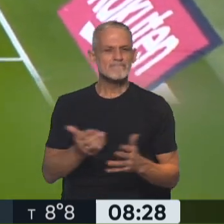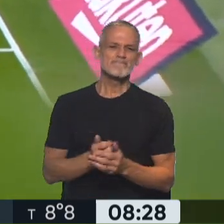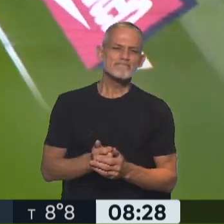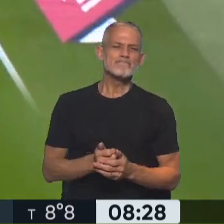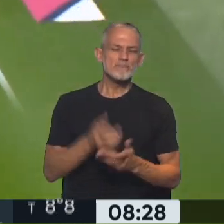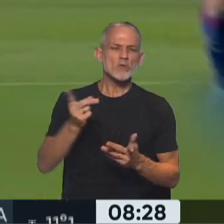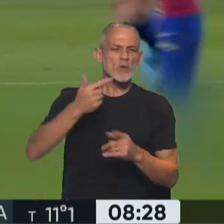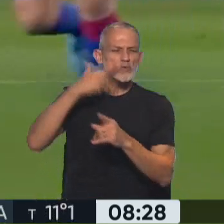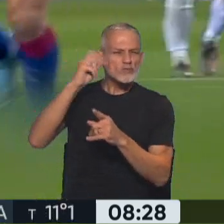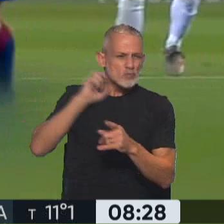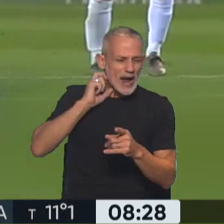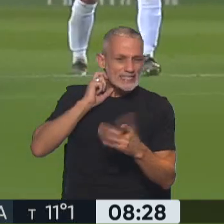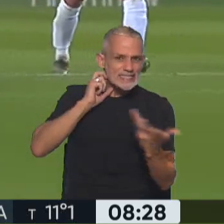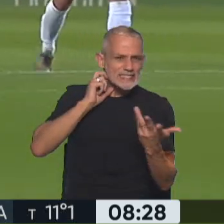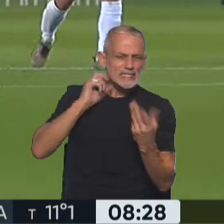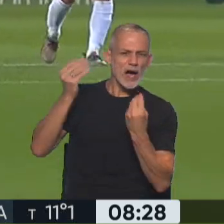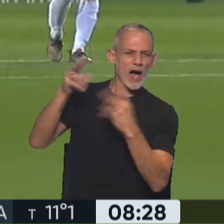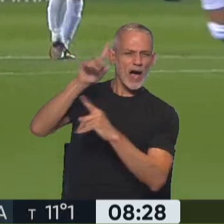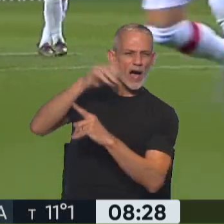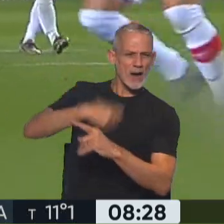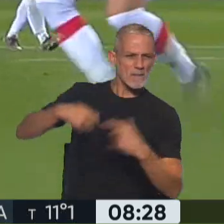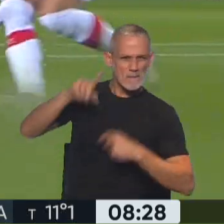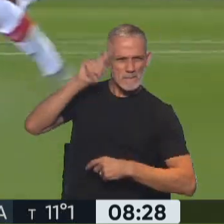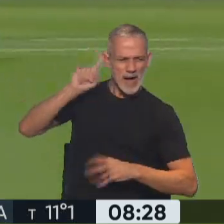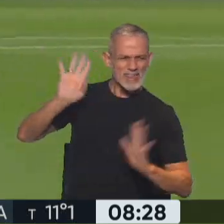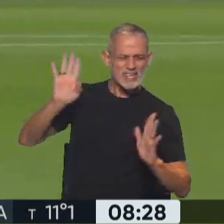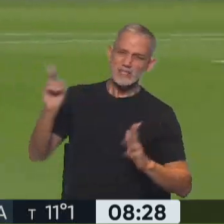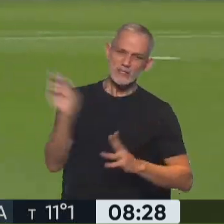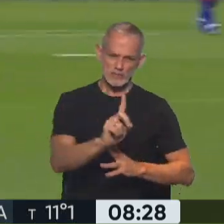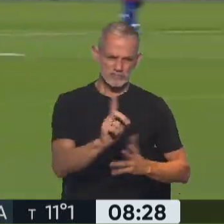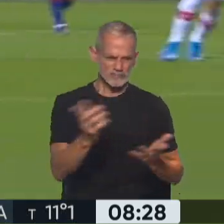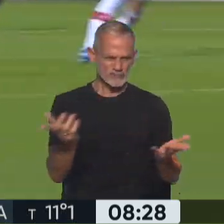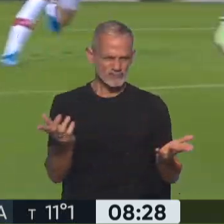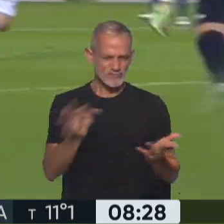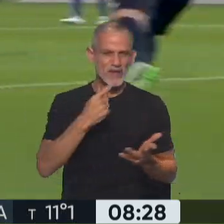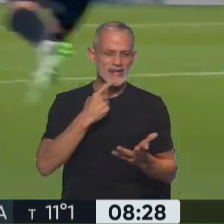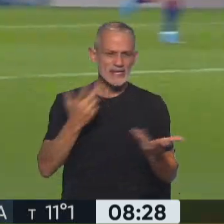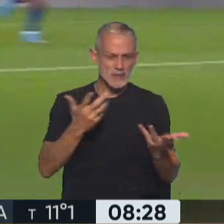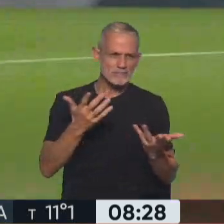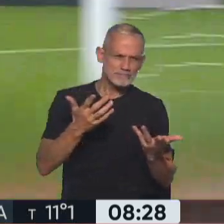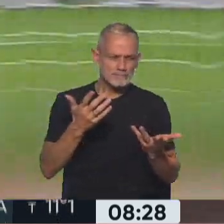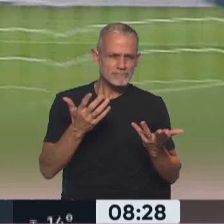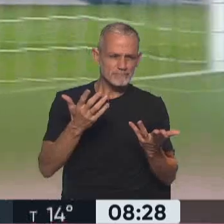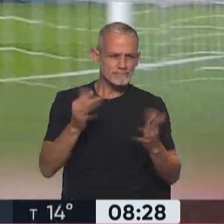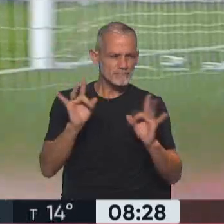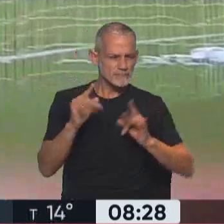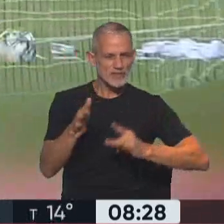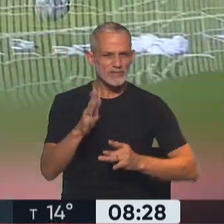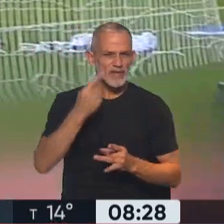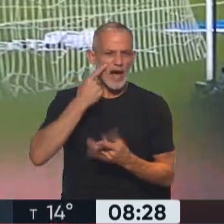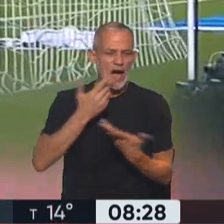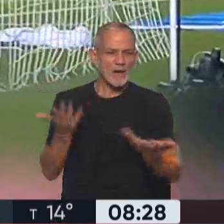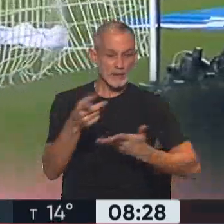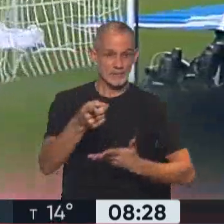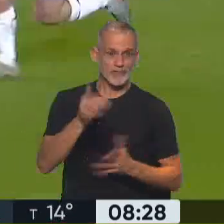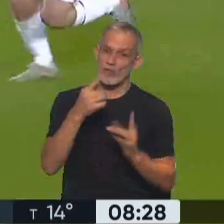Suárez deje de lado una posibilidad de un grande como River de Sudamérica, con proyección al mundo, simplemente que los contratos son